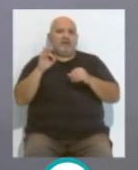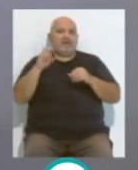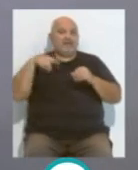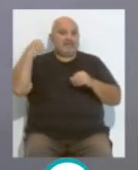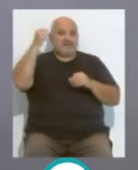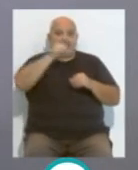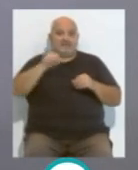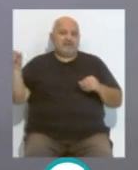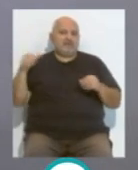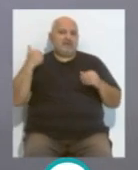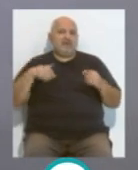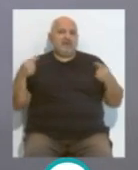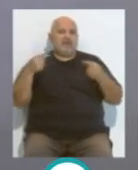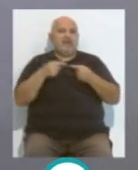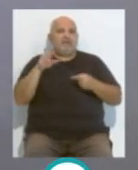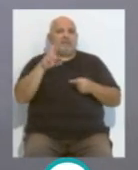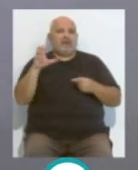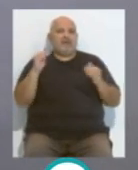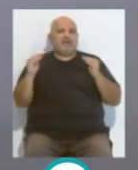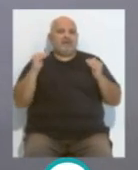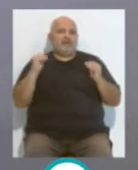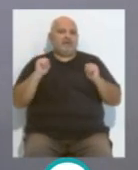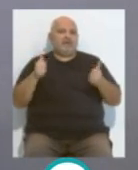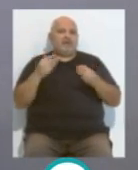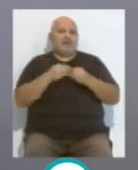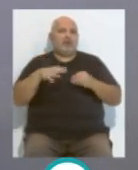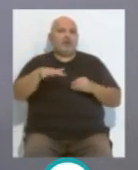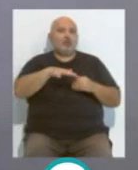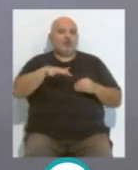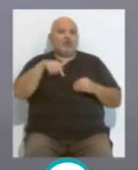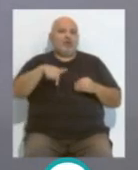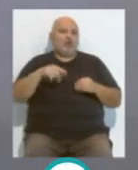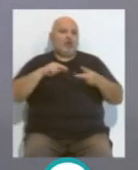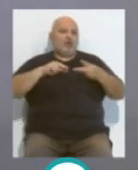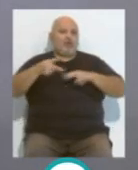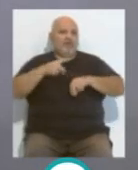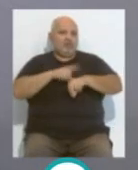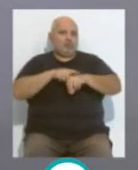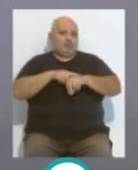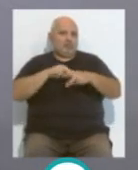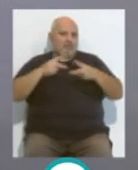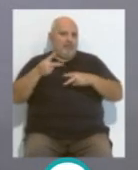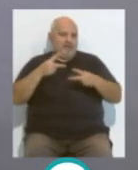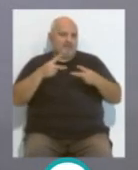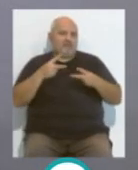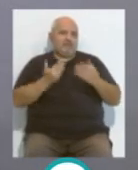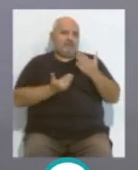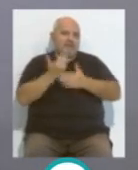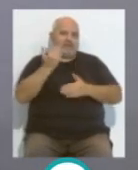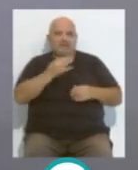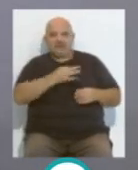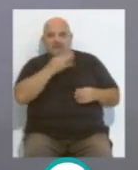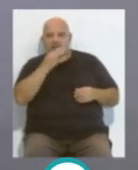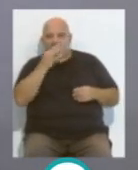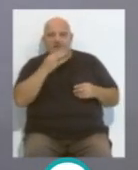la semana que viene que ya empiezan también los partidos de pretemporada va a entrenar en doble turno o sea que mañana y